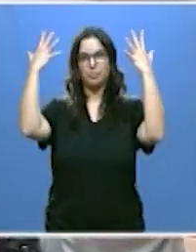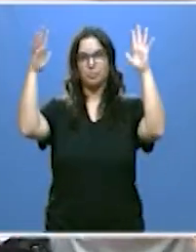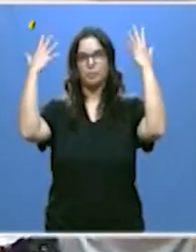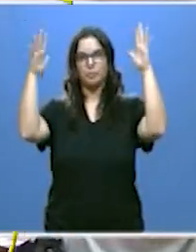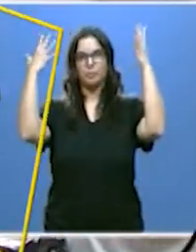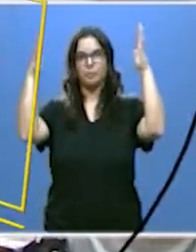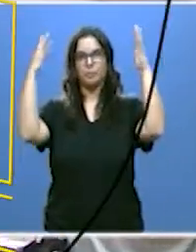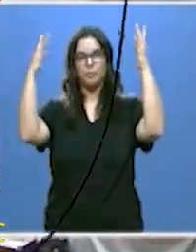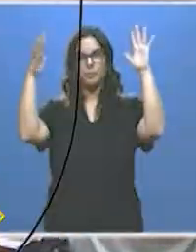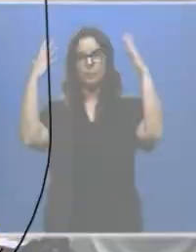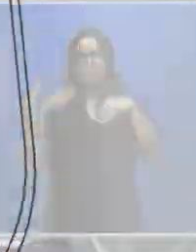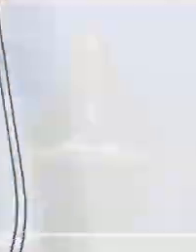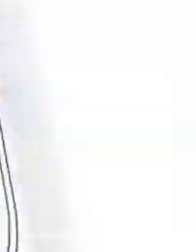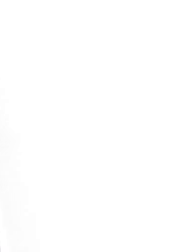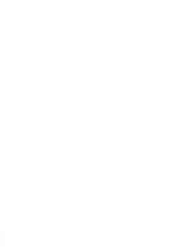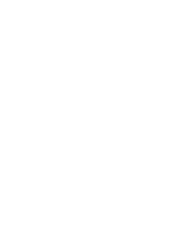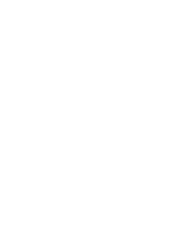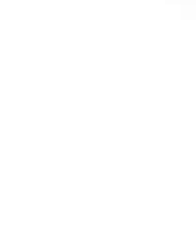muchas gracias señor presidente